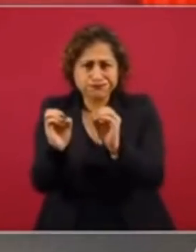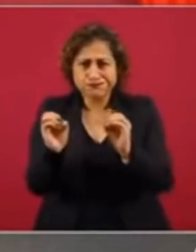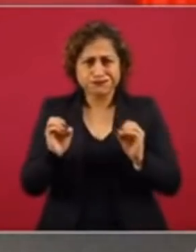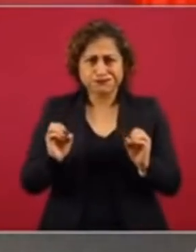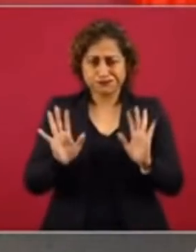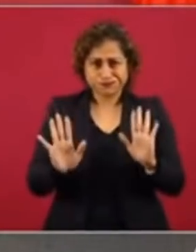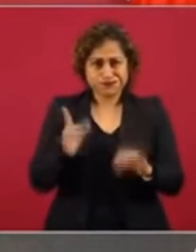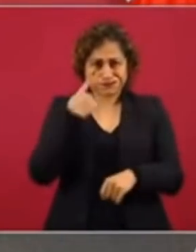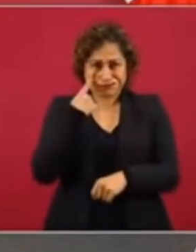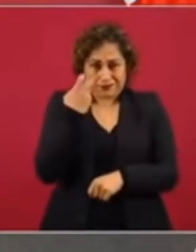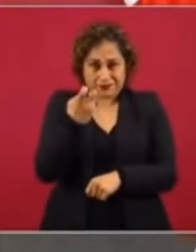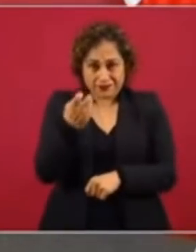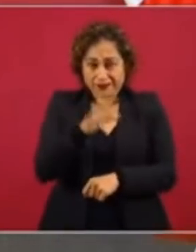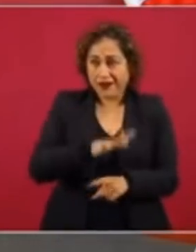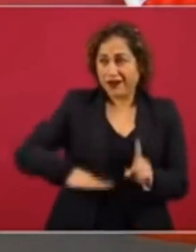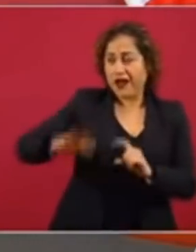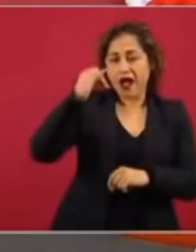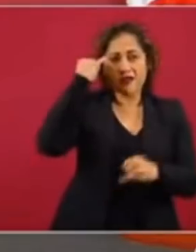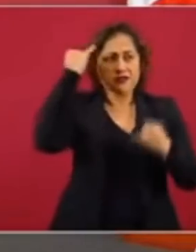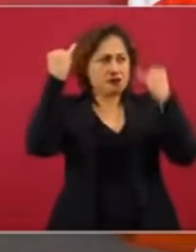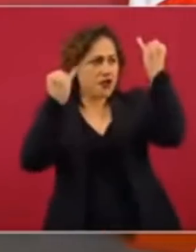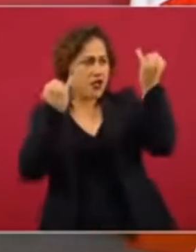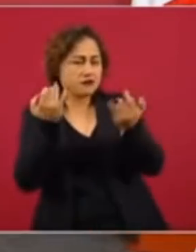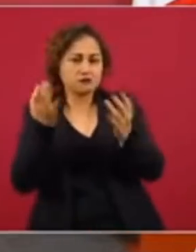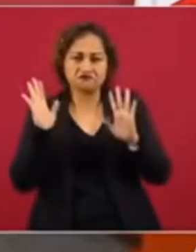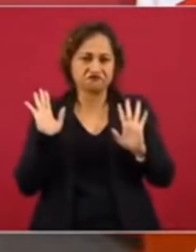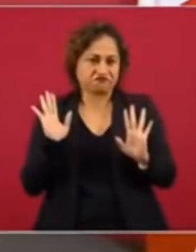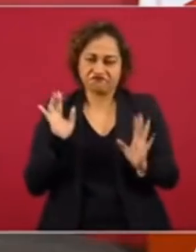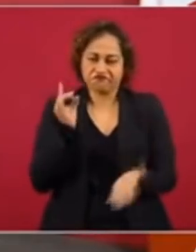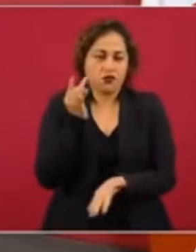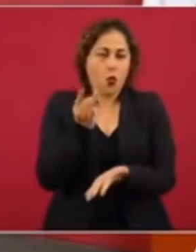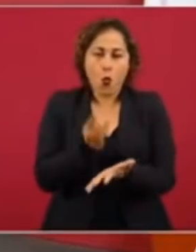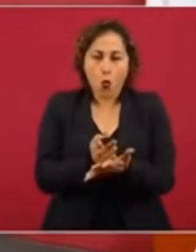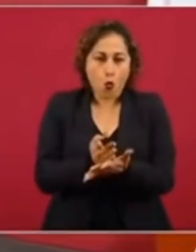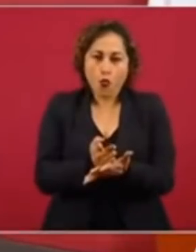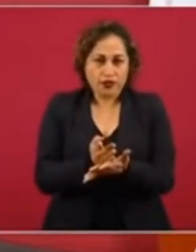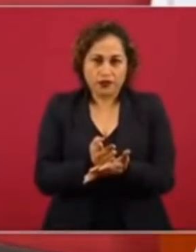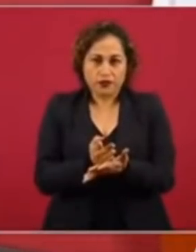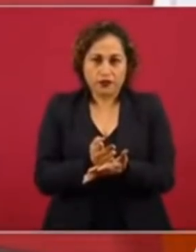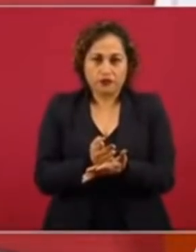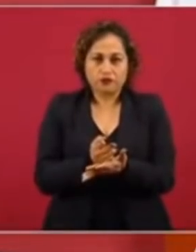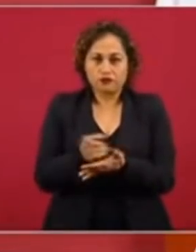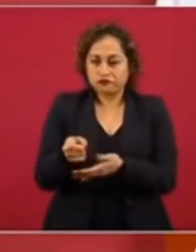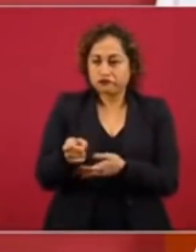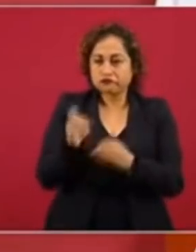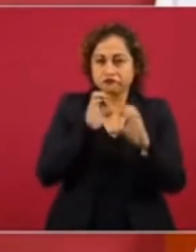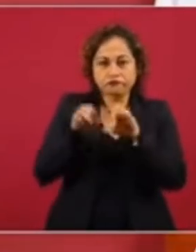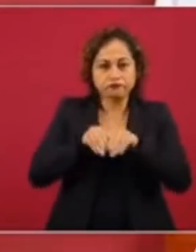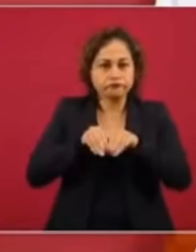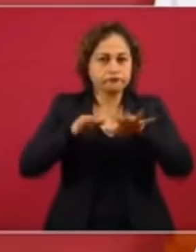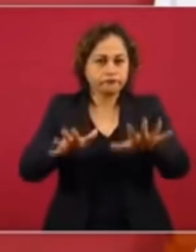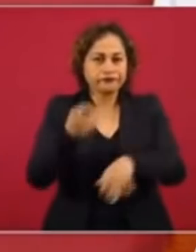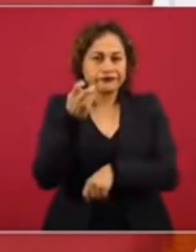que se está dando nada más en los medios, que además es